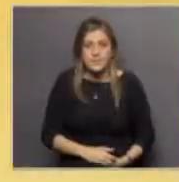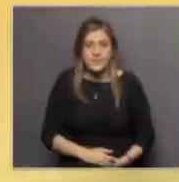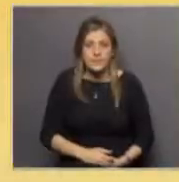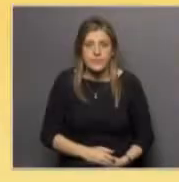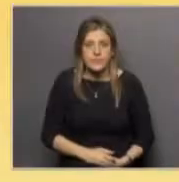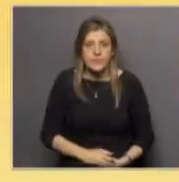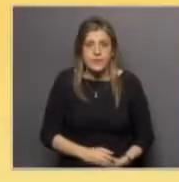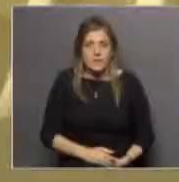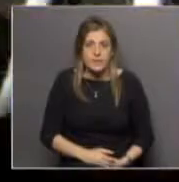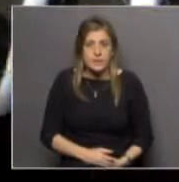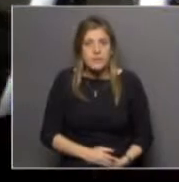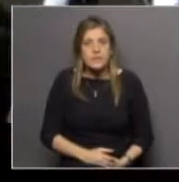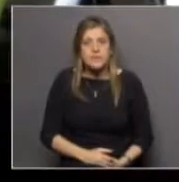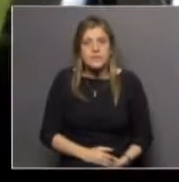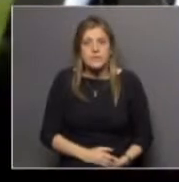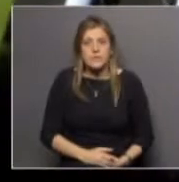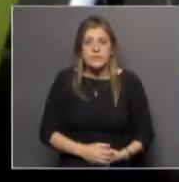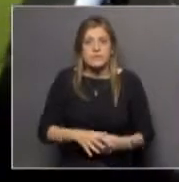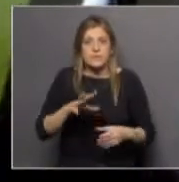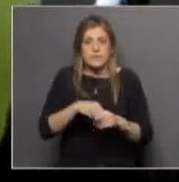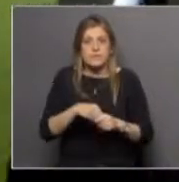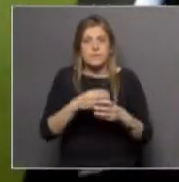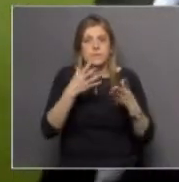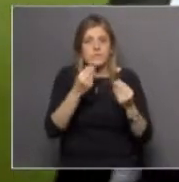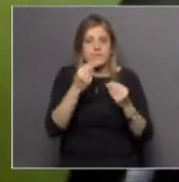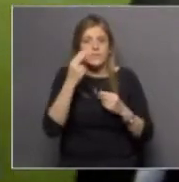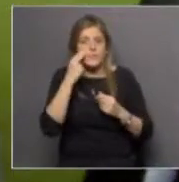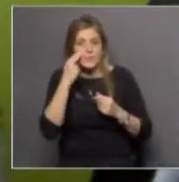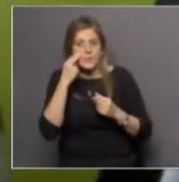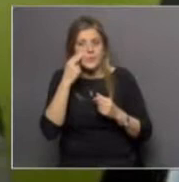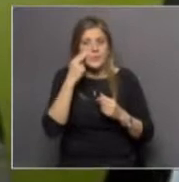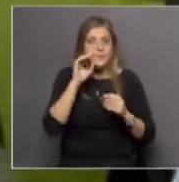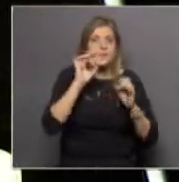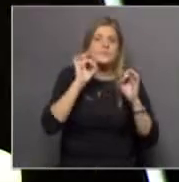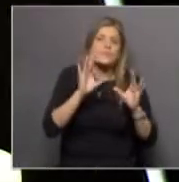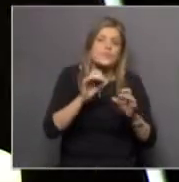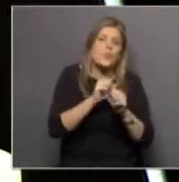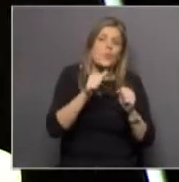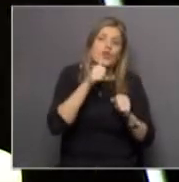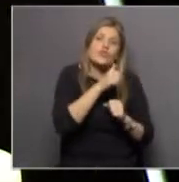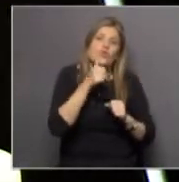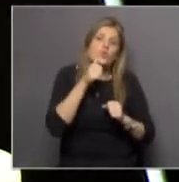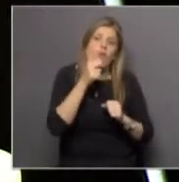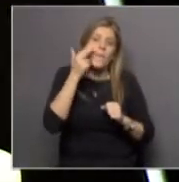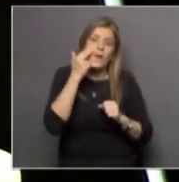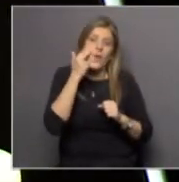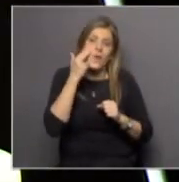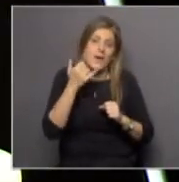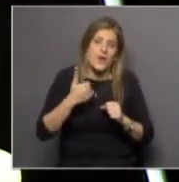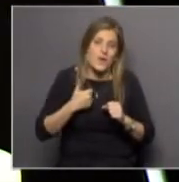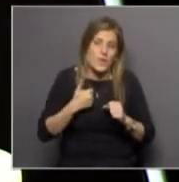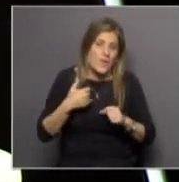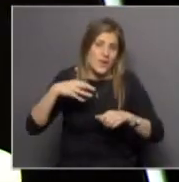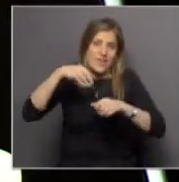Un conjunto de problemas Alexandra que sólo se puede resolver a través del modelado en